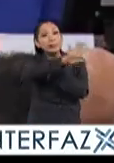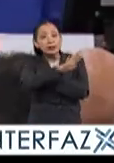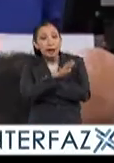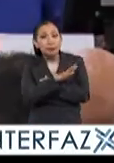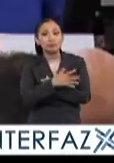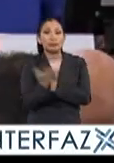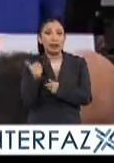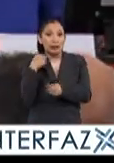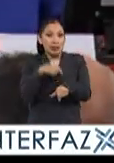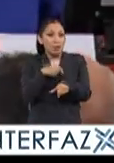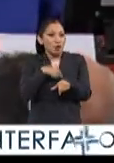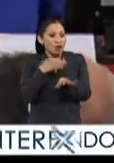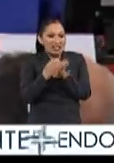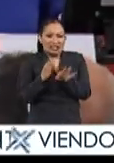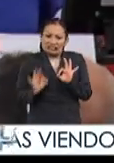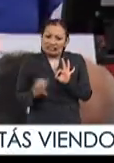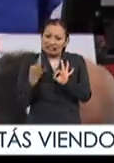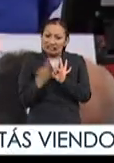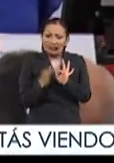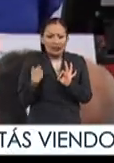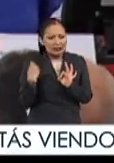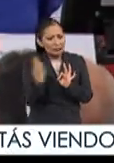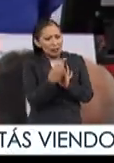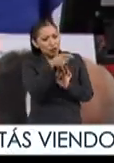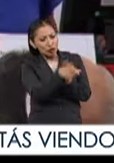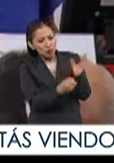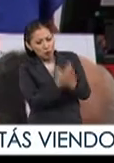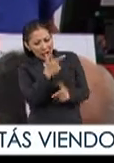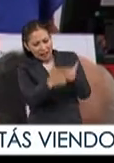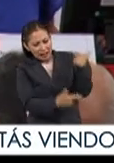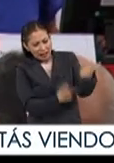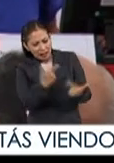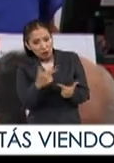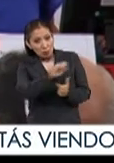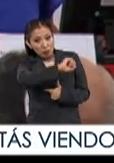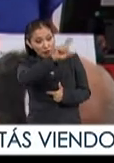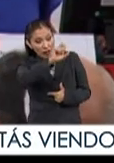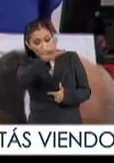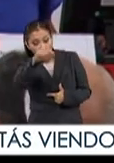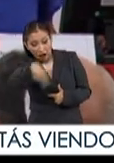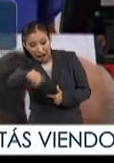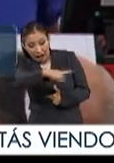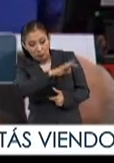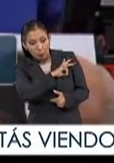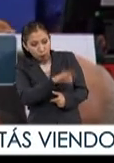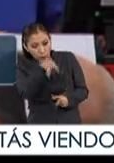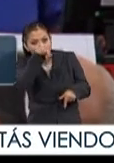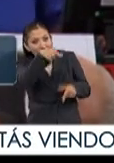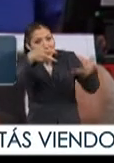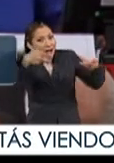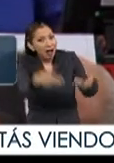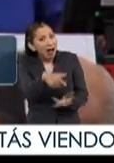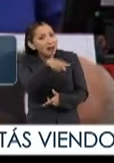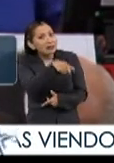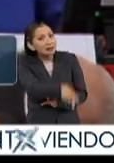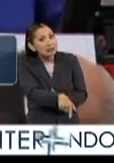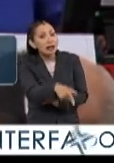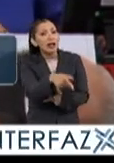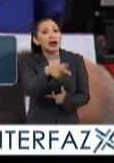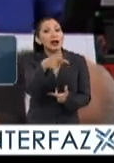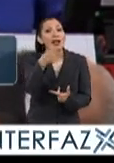Llega tiempo porque hoy necesitamos más que nunca de una nueva generación de profesionales que sean capaces de